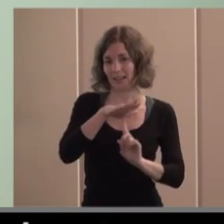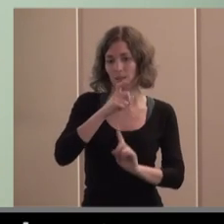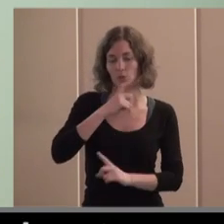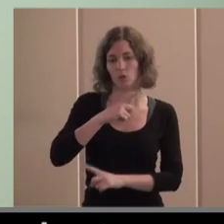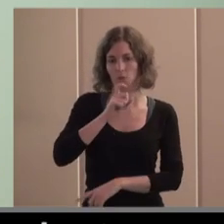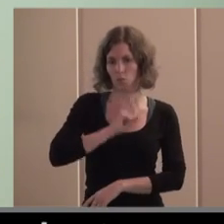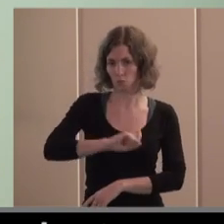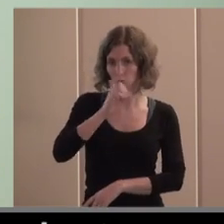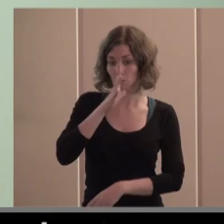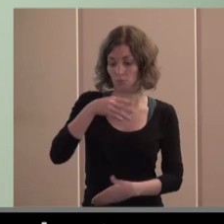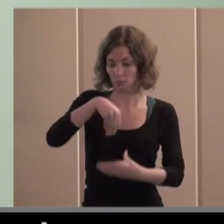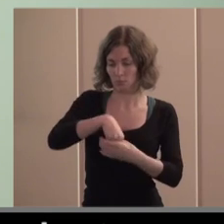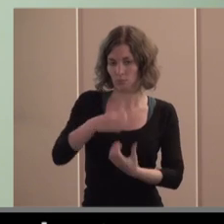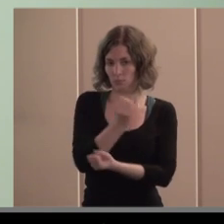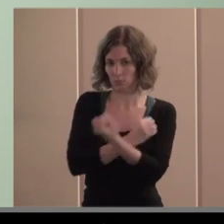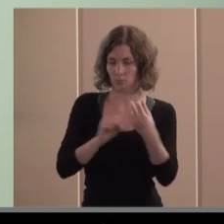esta economía social